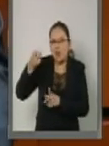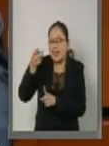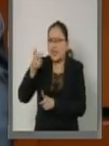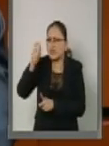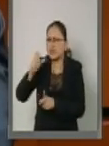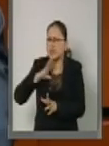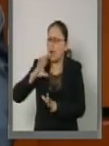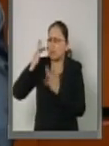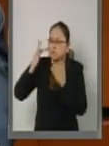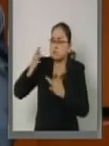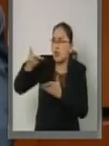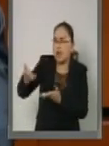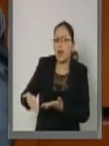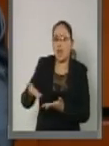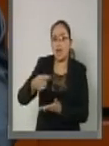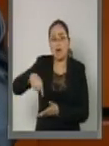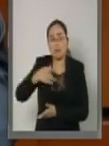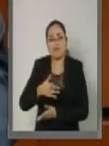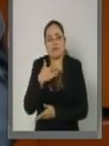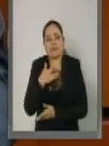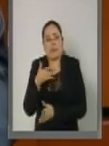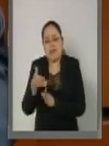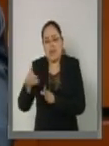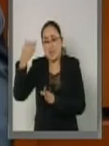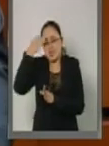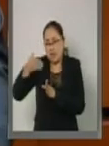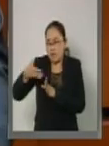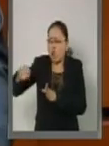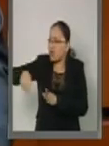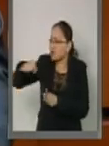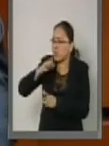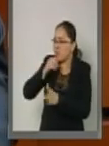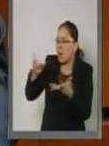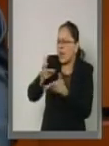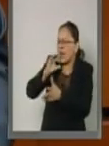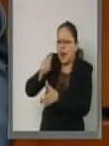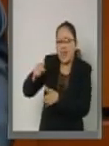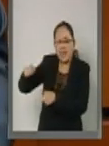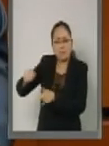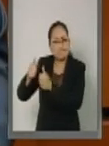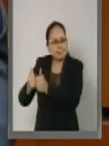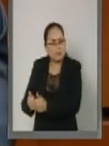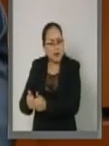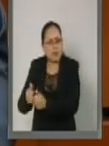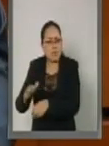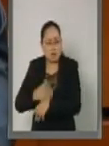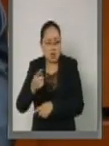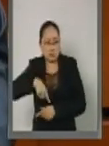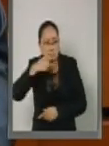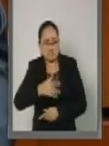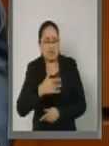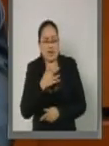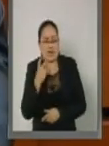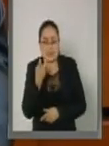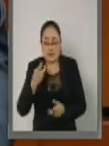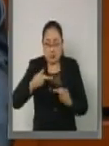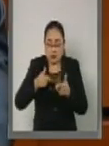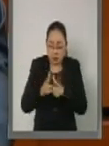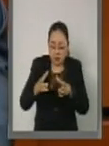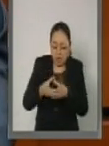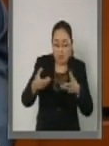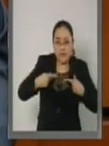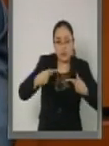comúnmente por la sociedad como un periodo de total inactividad, por ende se identifica erróneamente a este grupo de personas